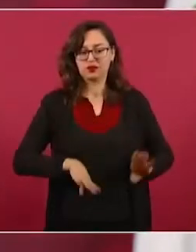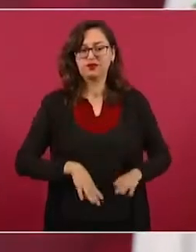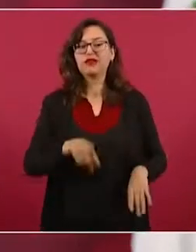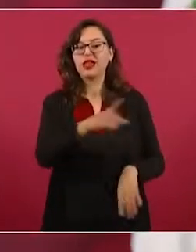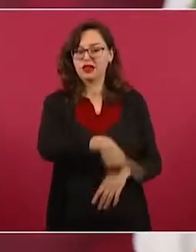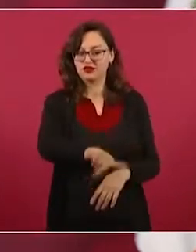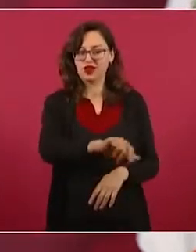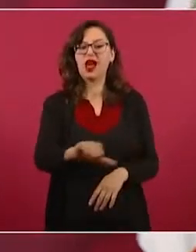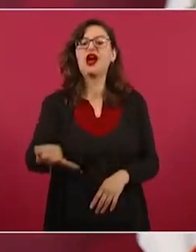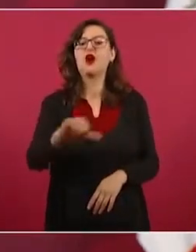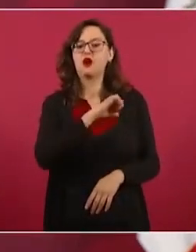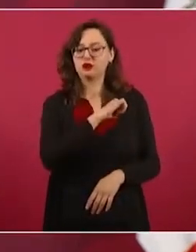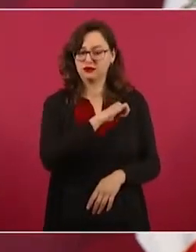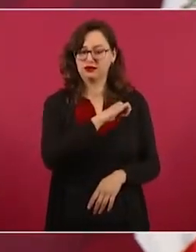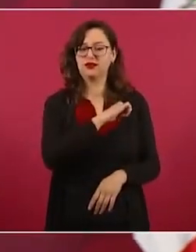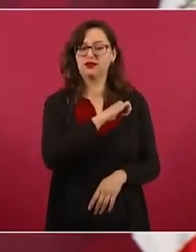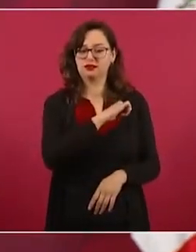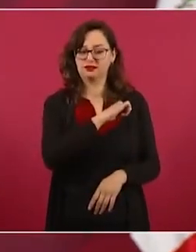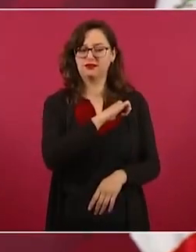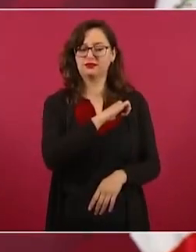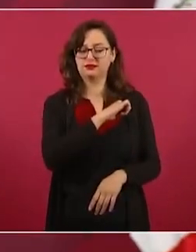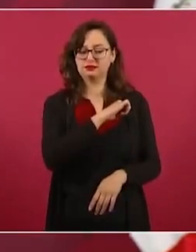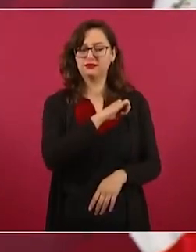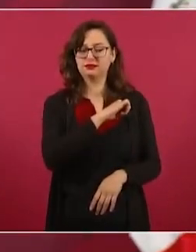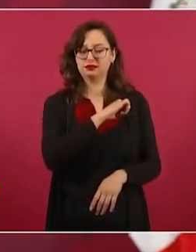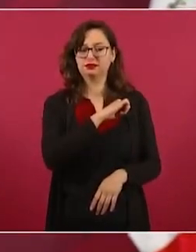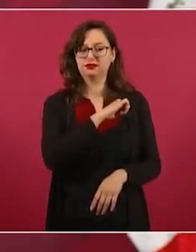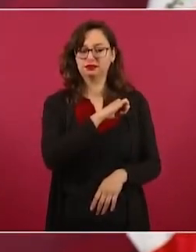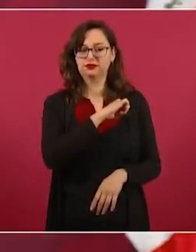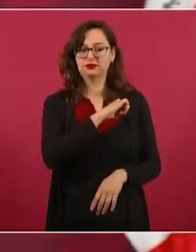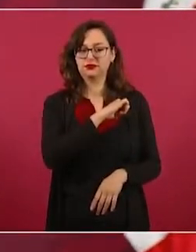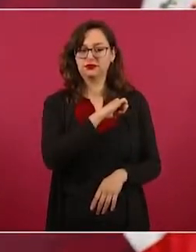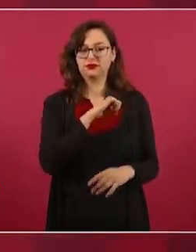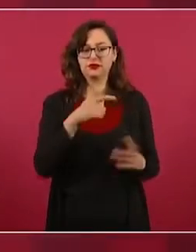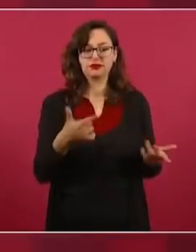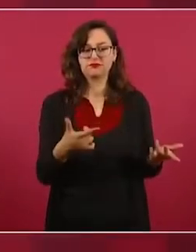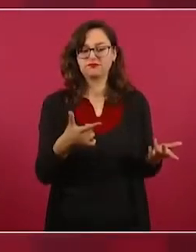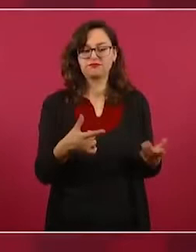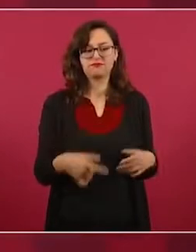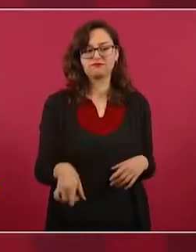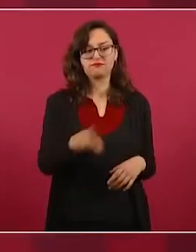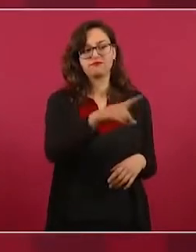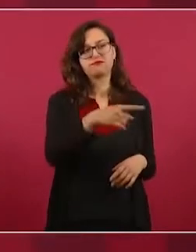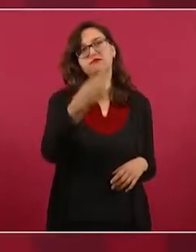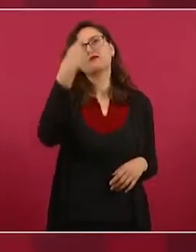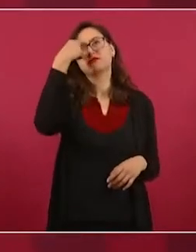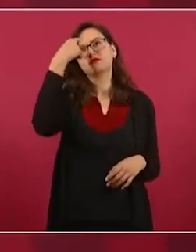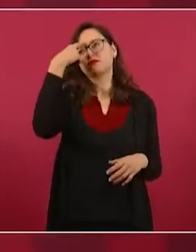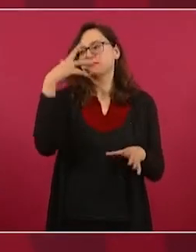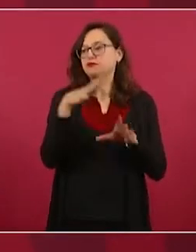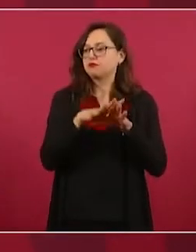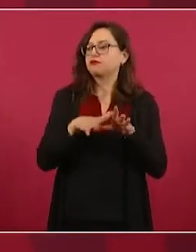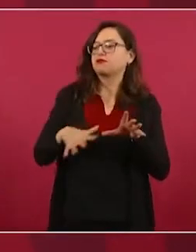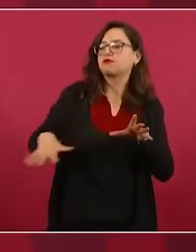los que no piensan en el prójimo.